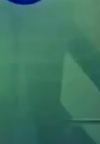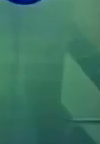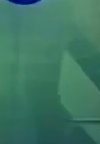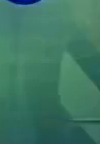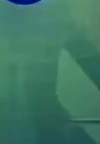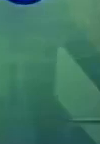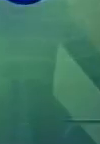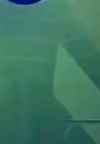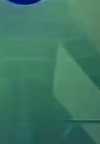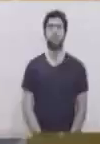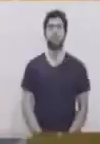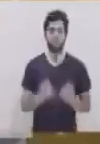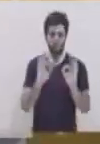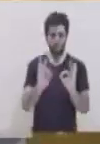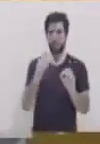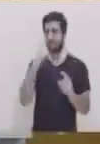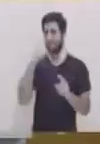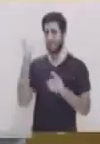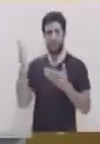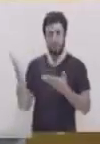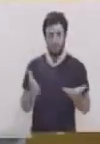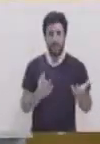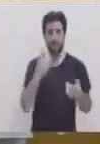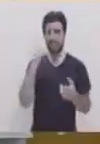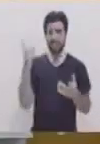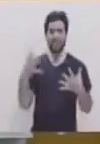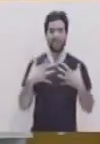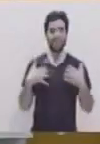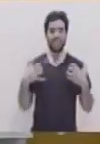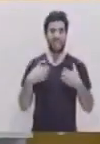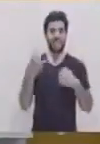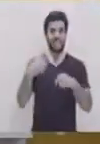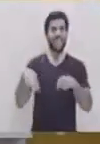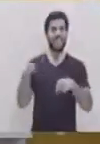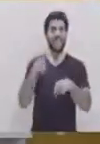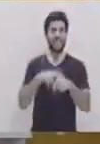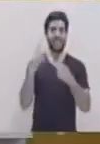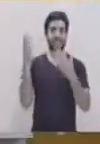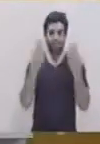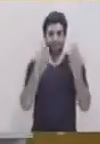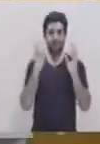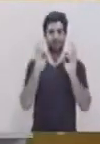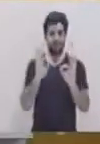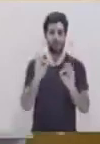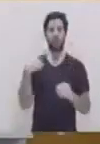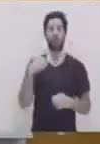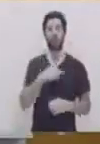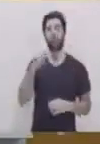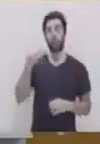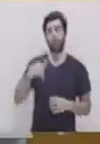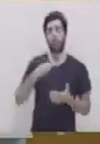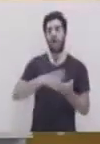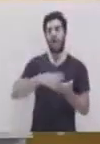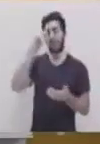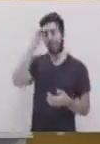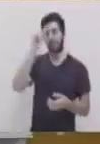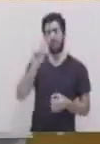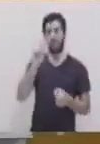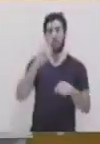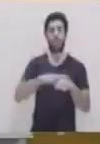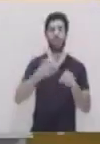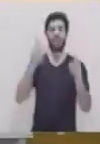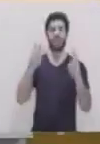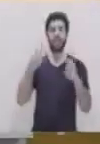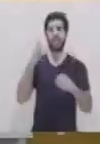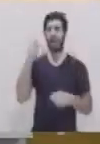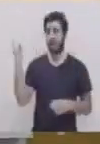Ciencias Naturales Bienvenidos al segmento de Ciencias Naturales. Hoy nos acompaña Isabela Sosa para aprender un poco más sobre